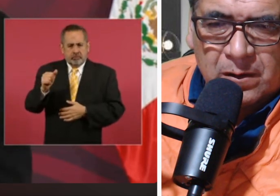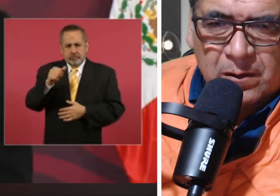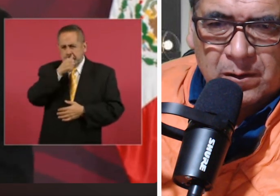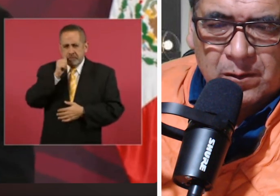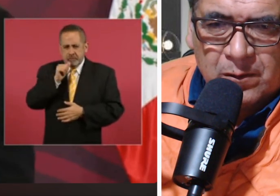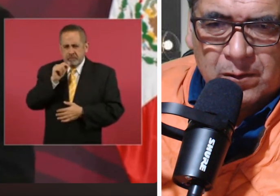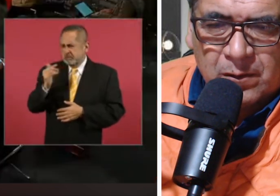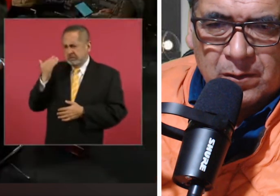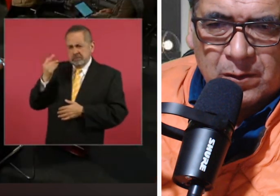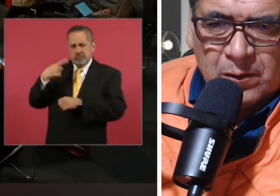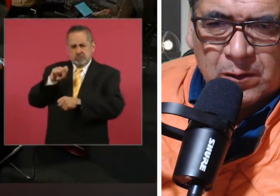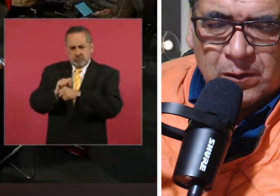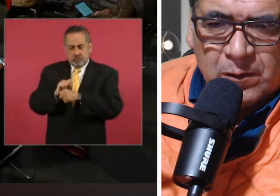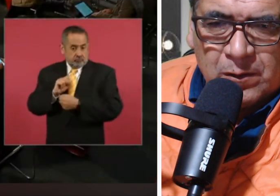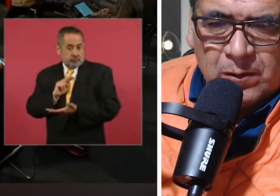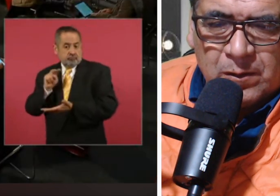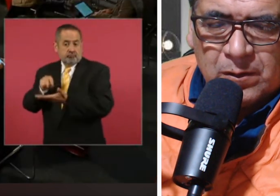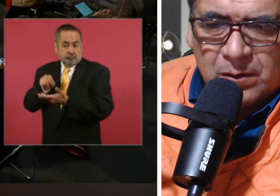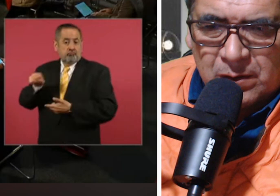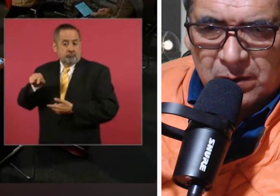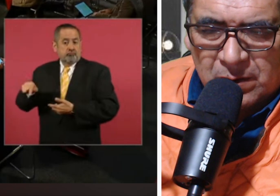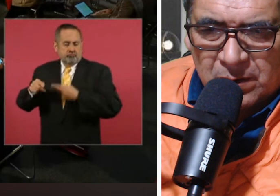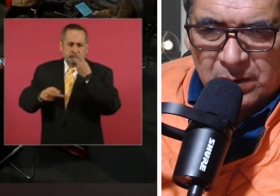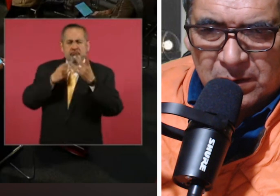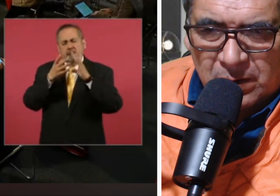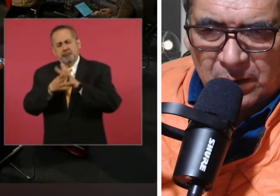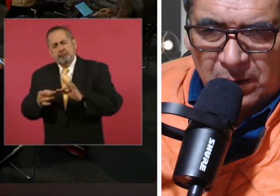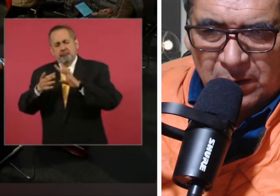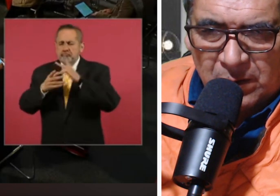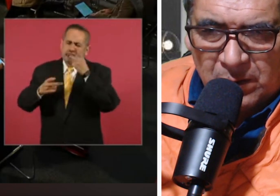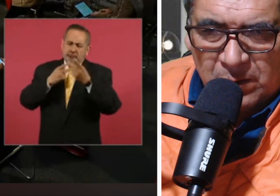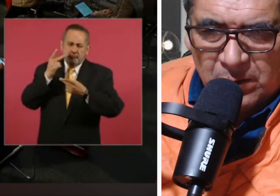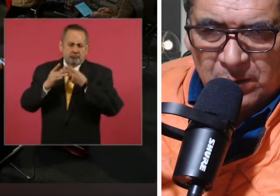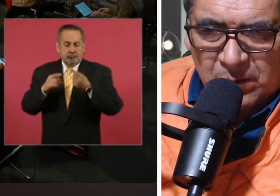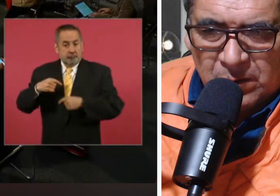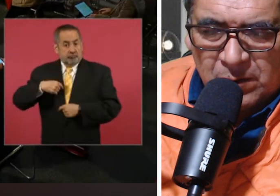porque hablé de que